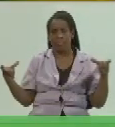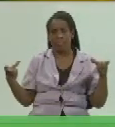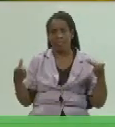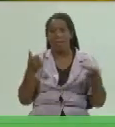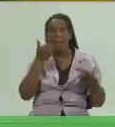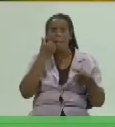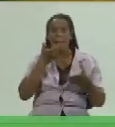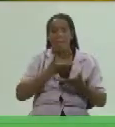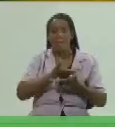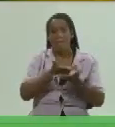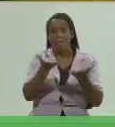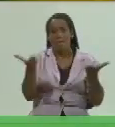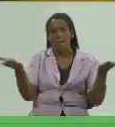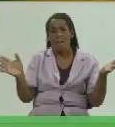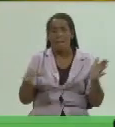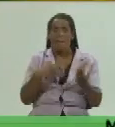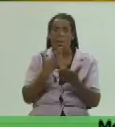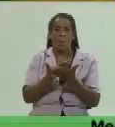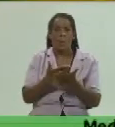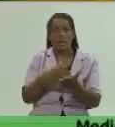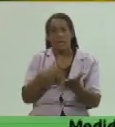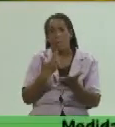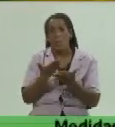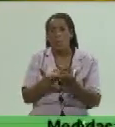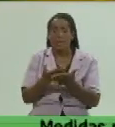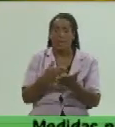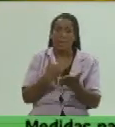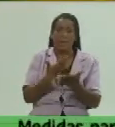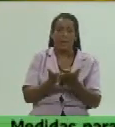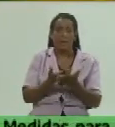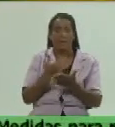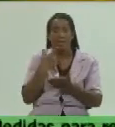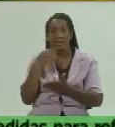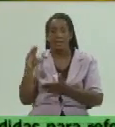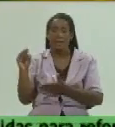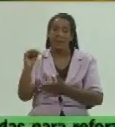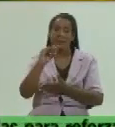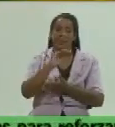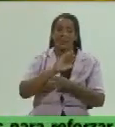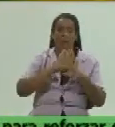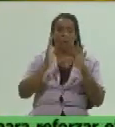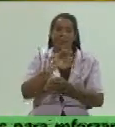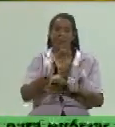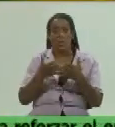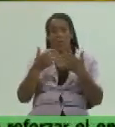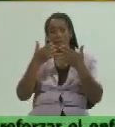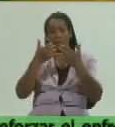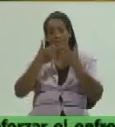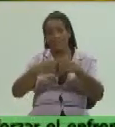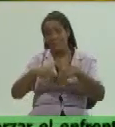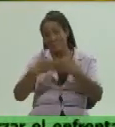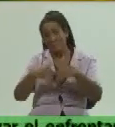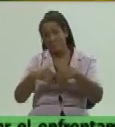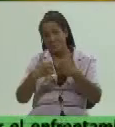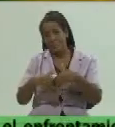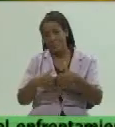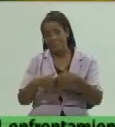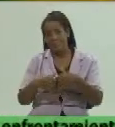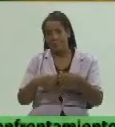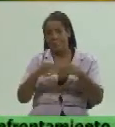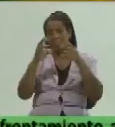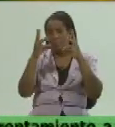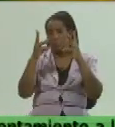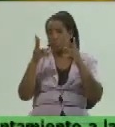tenemos muchas propuestas yo diría creativas nosotros hemos estado hablando que todas las unidades productoras hoy o un número importante de unidades